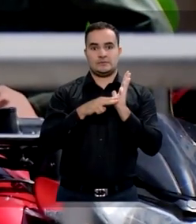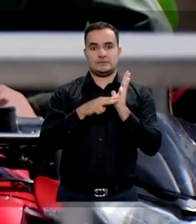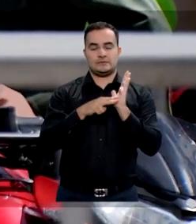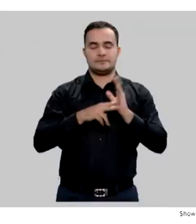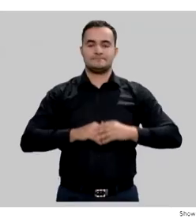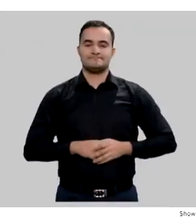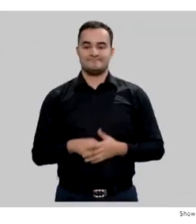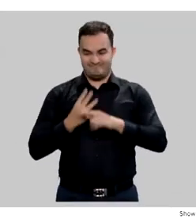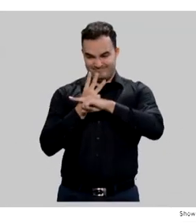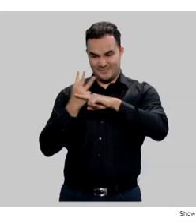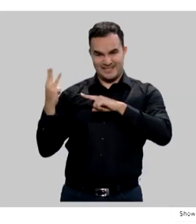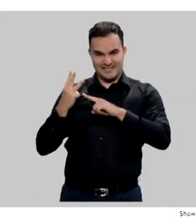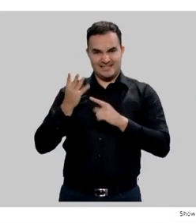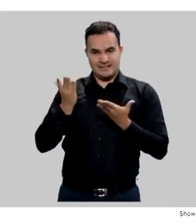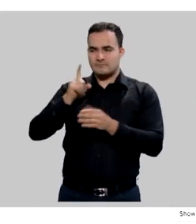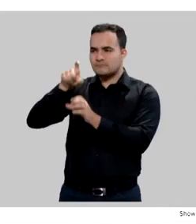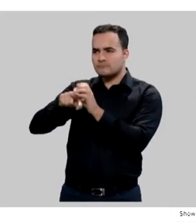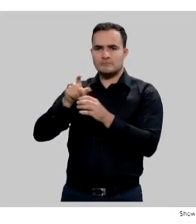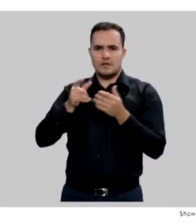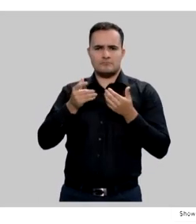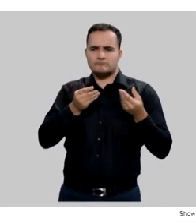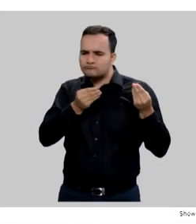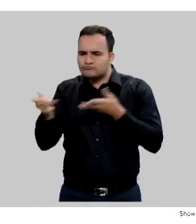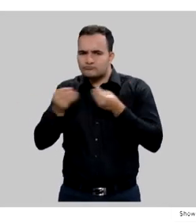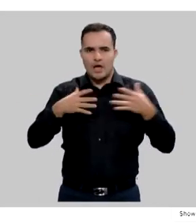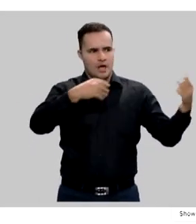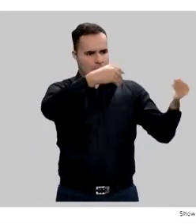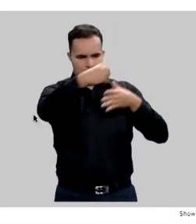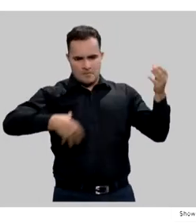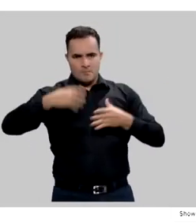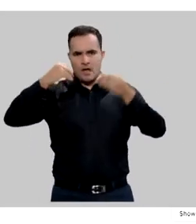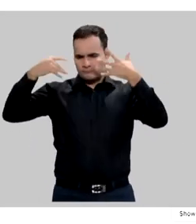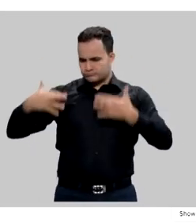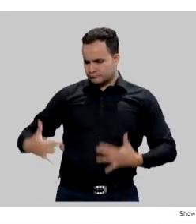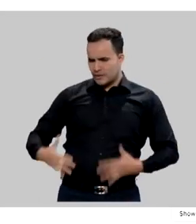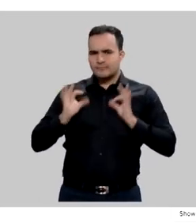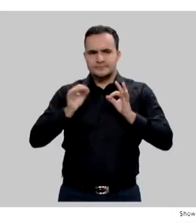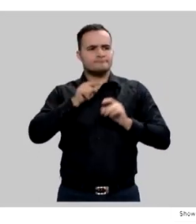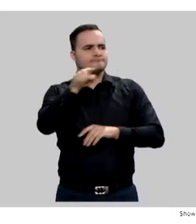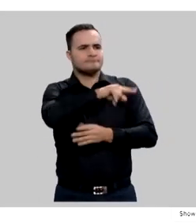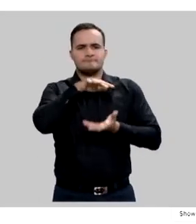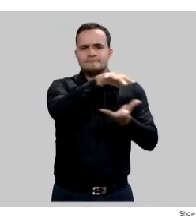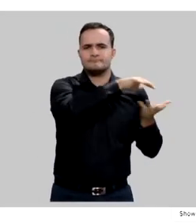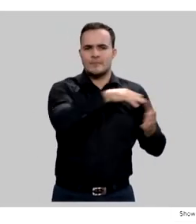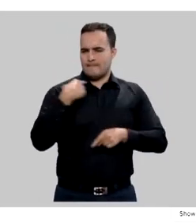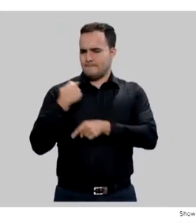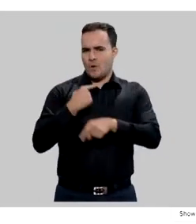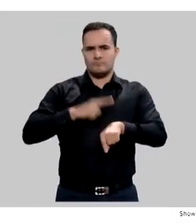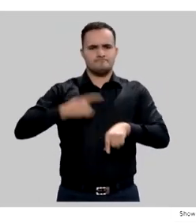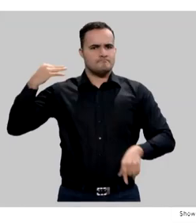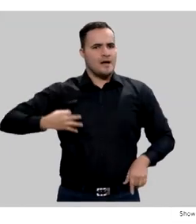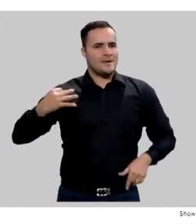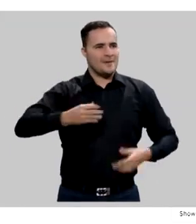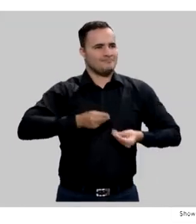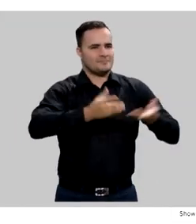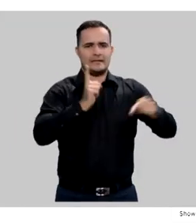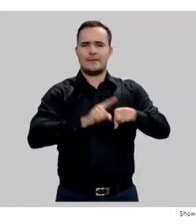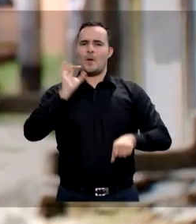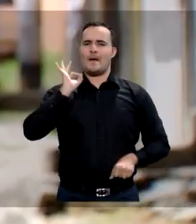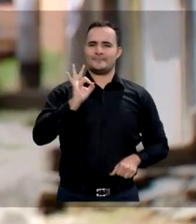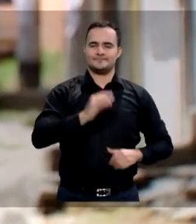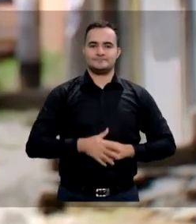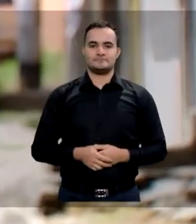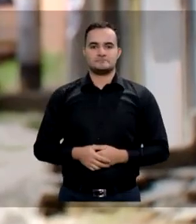Cruz. La plataforma Medellín Me Cuida ha facilitado que las ayudas humanitarias sean entregadas con eficiencia y oportunidad.